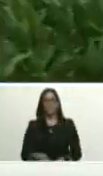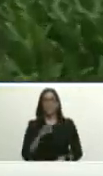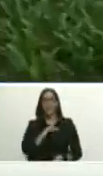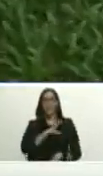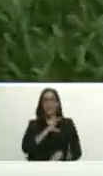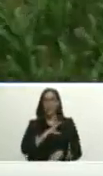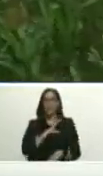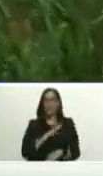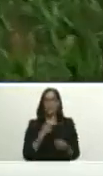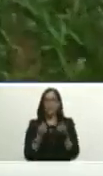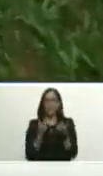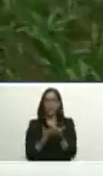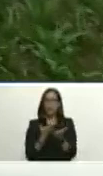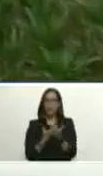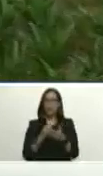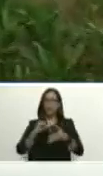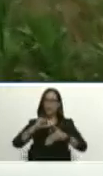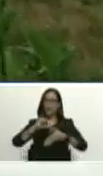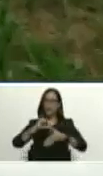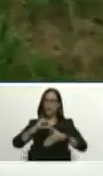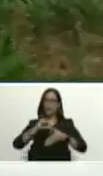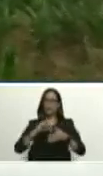Económica para América Latina y el Caribe